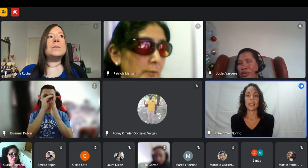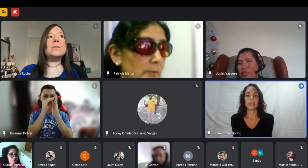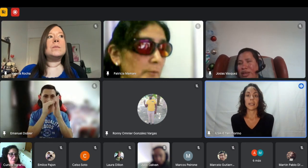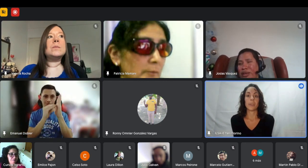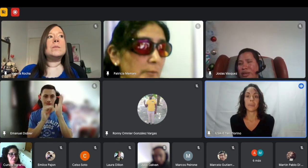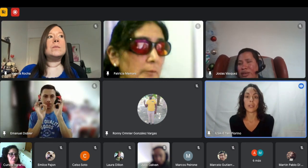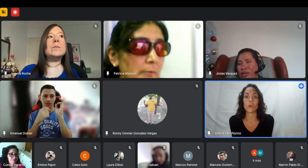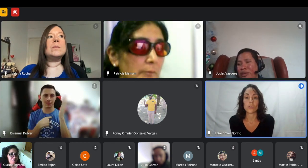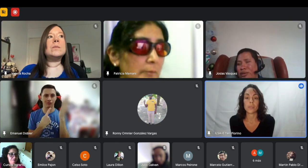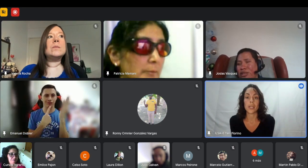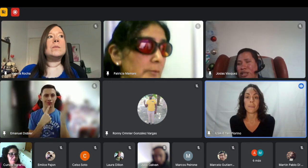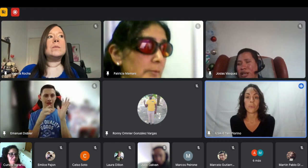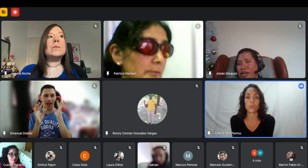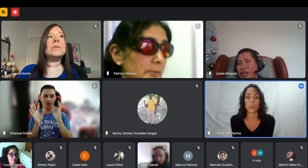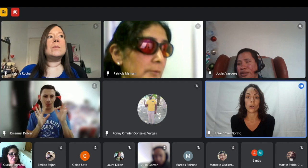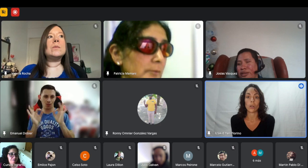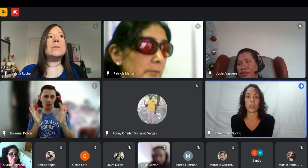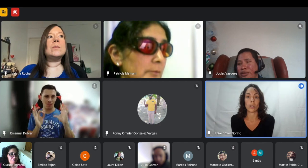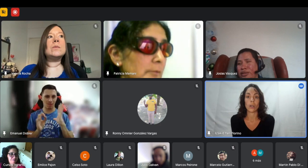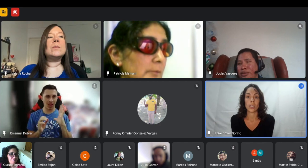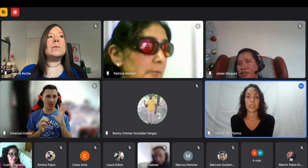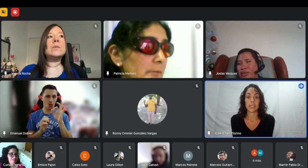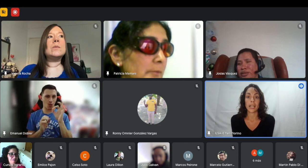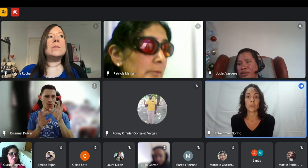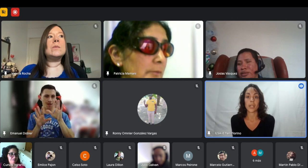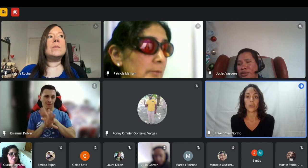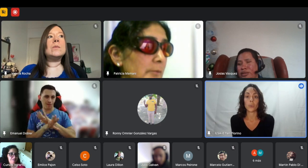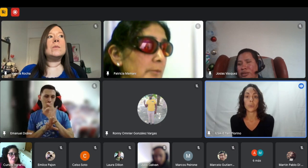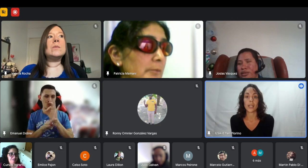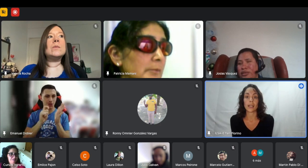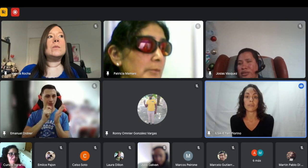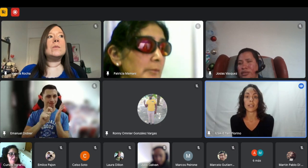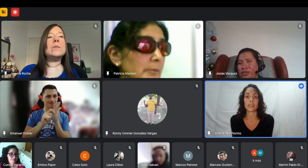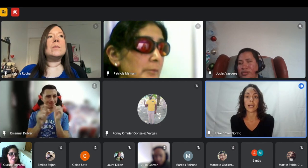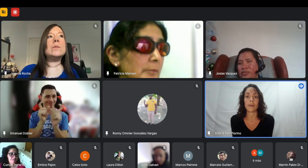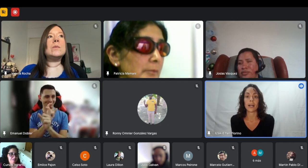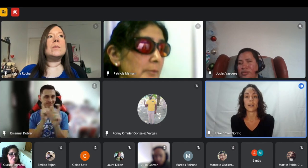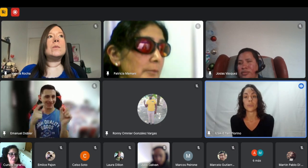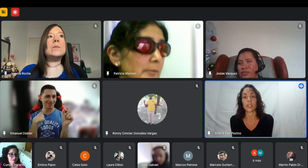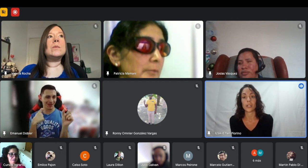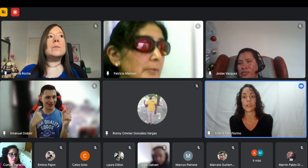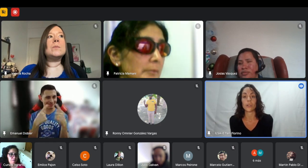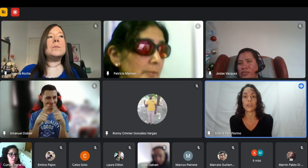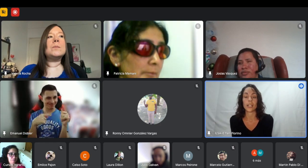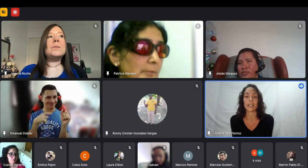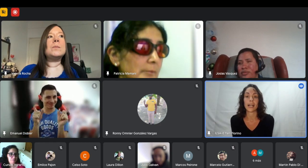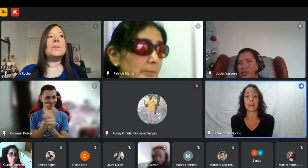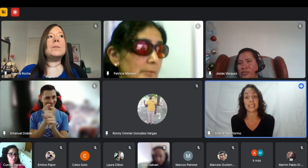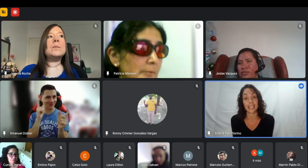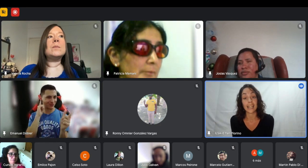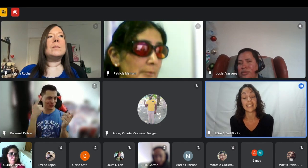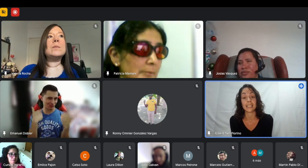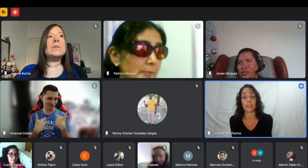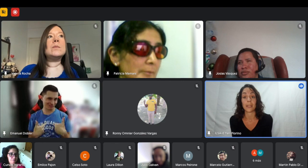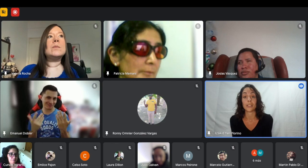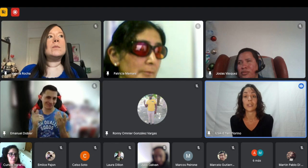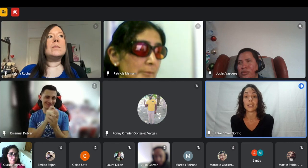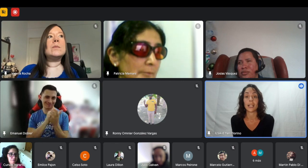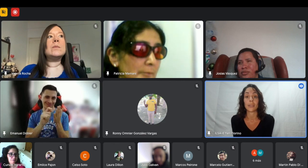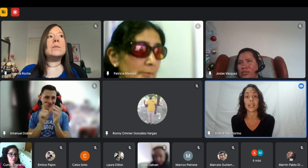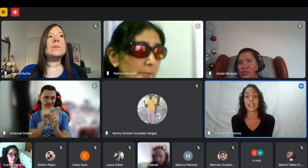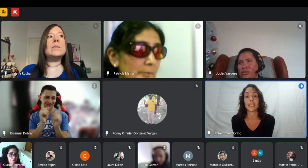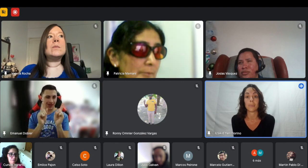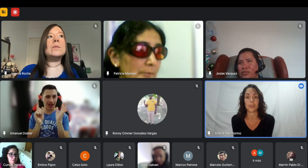el antes de Preperow se le puso tenía algunas dudas que faltaban algunos errores gramaticales del